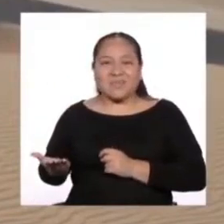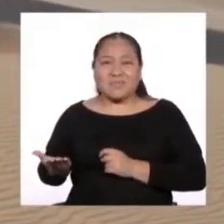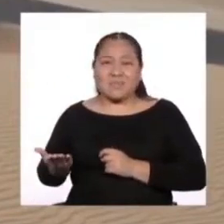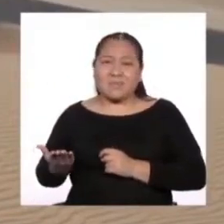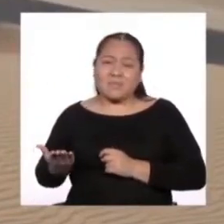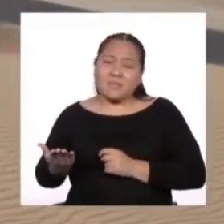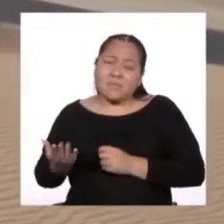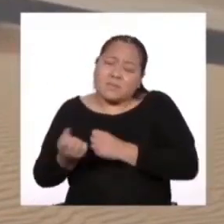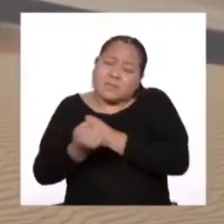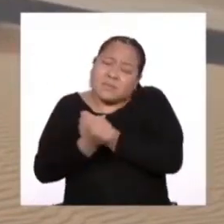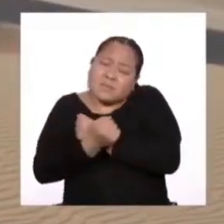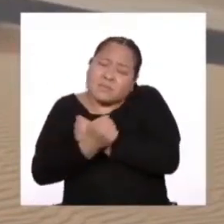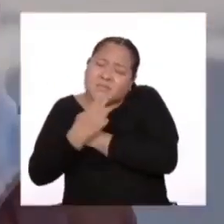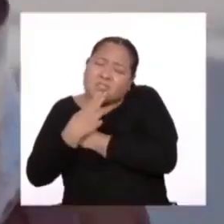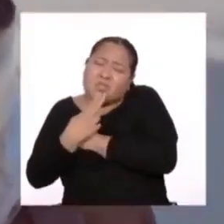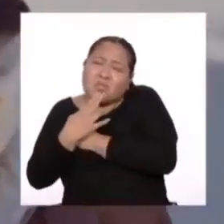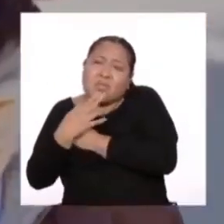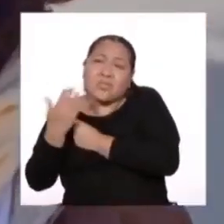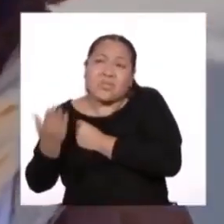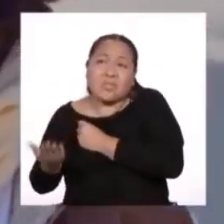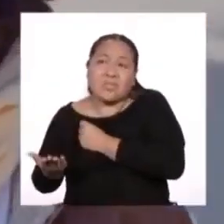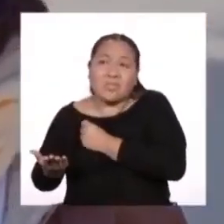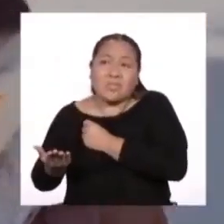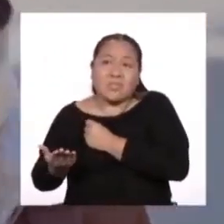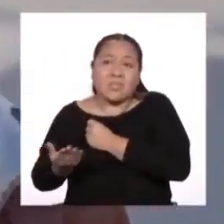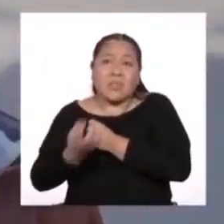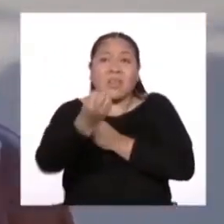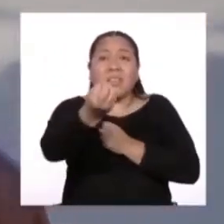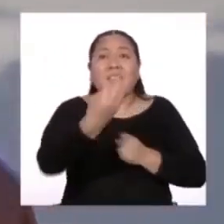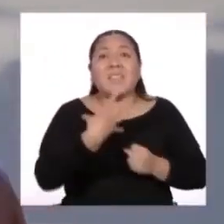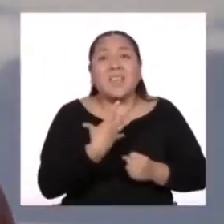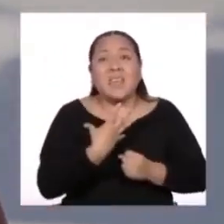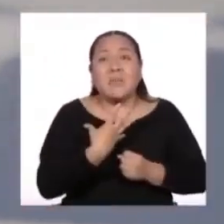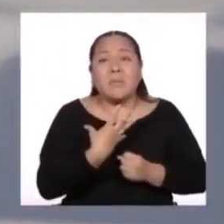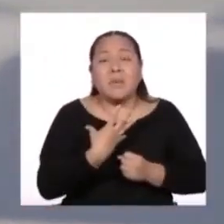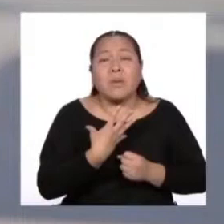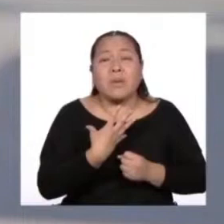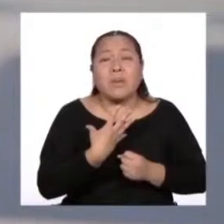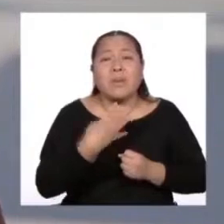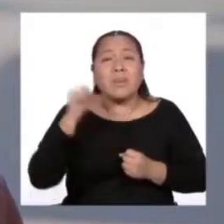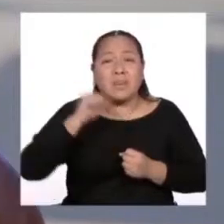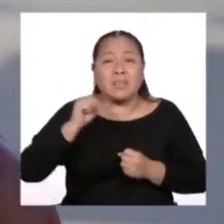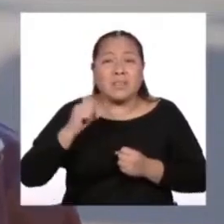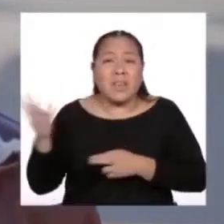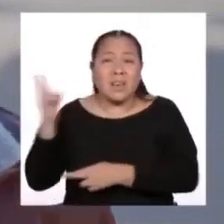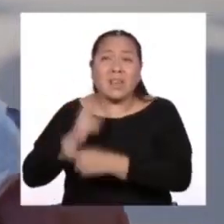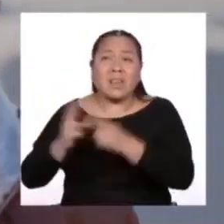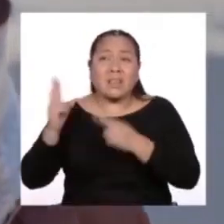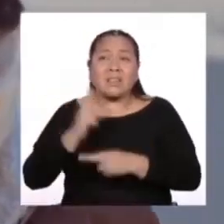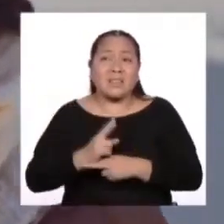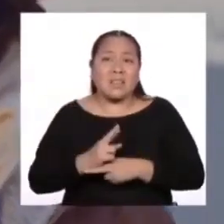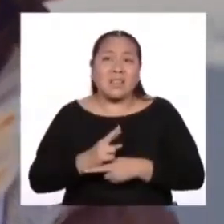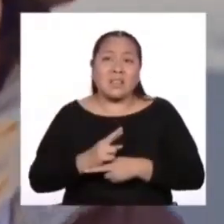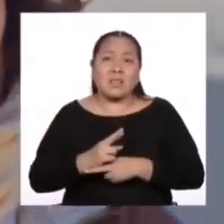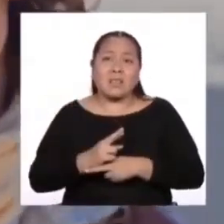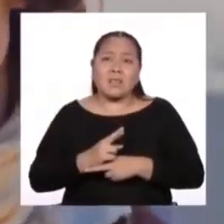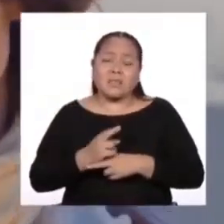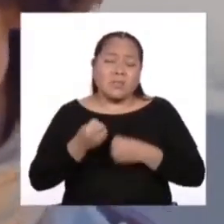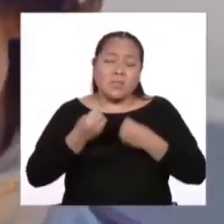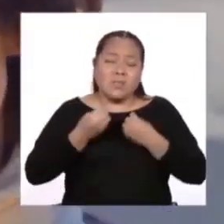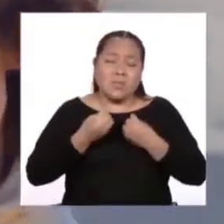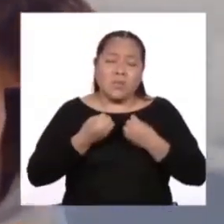Trátenlo con amabilidad y comuníquenme inmediatamente que ha regresado. No me dejen tan triste.